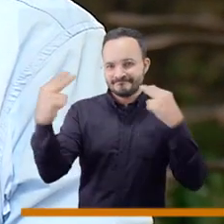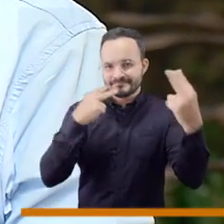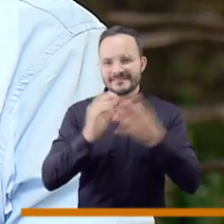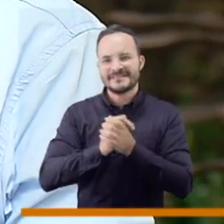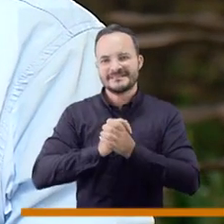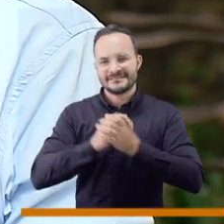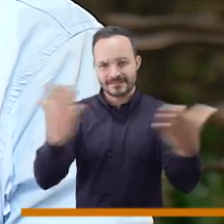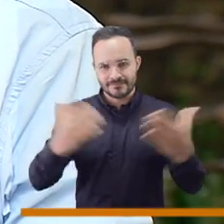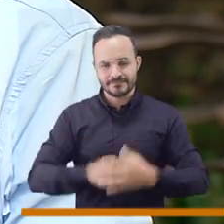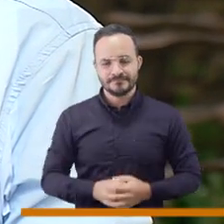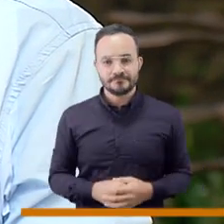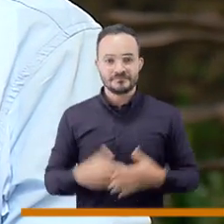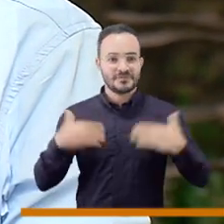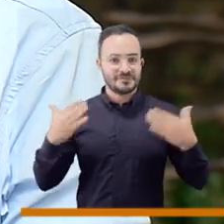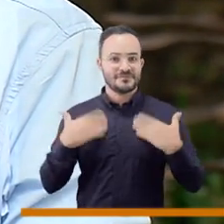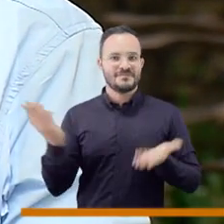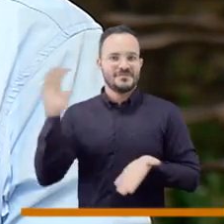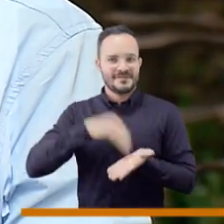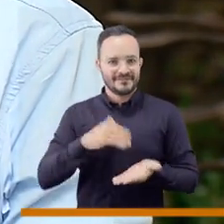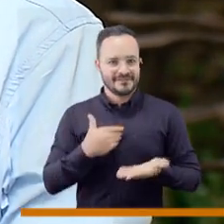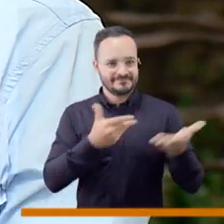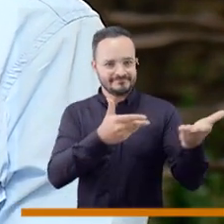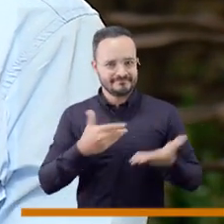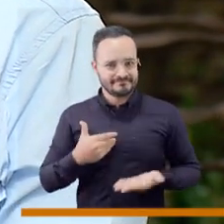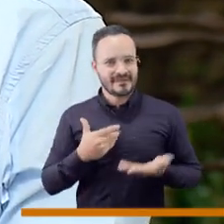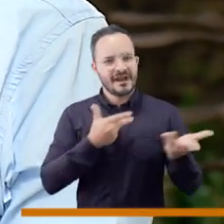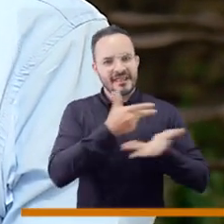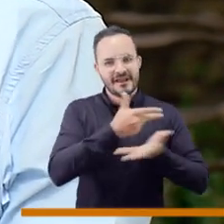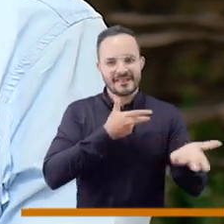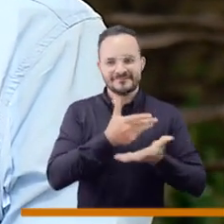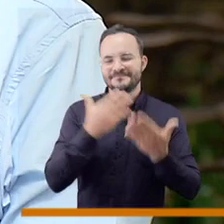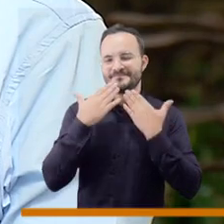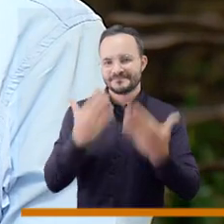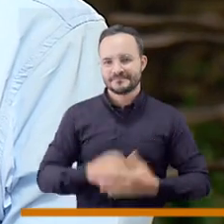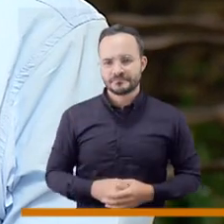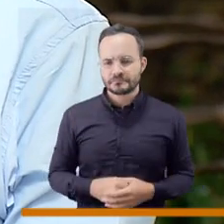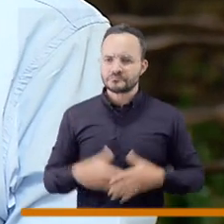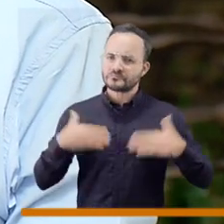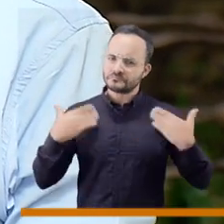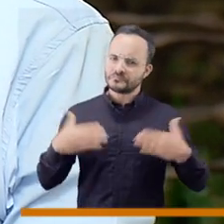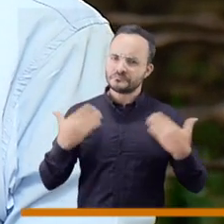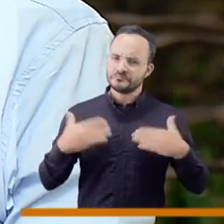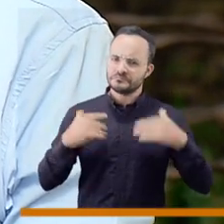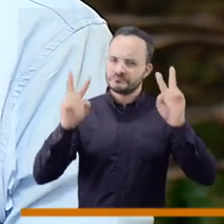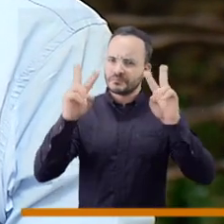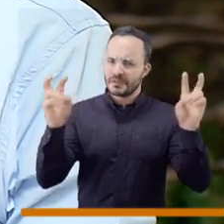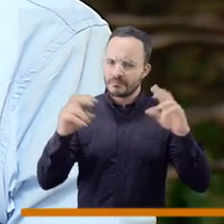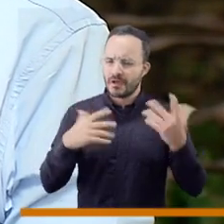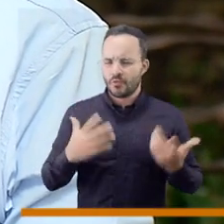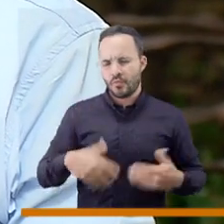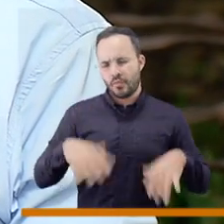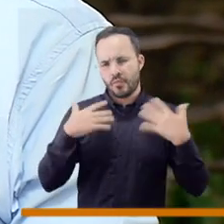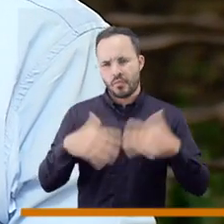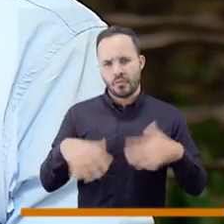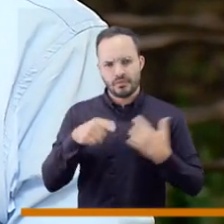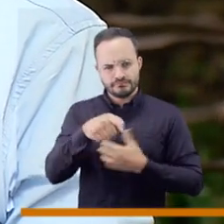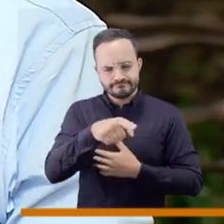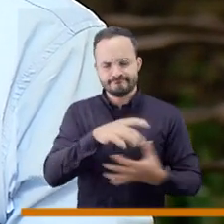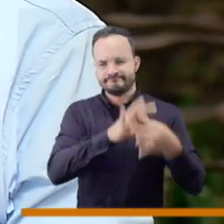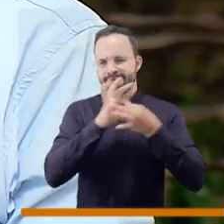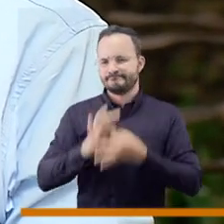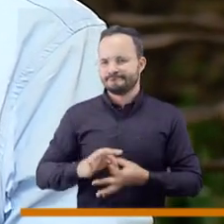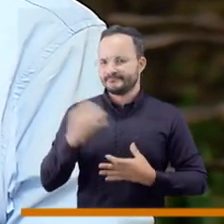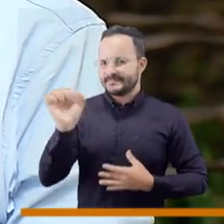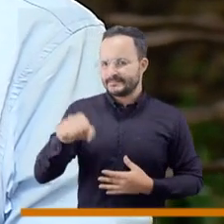me alegro de nuevo pues de estar en este programa y me alegra el tema por varias cosas, primero porque usted lo